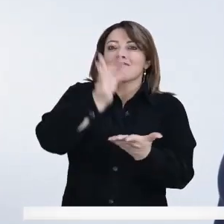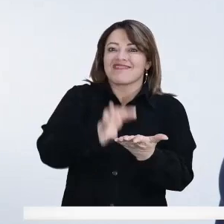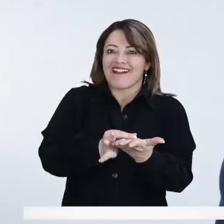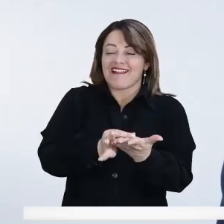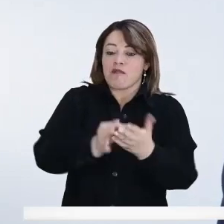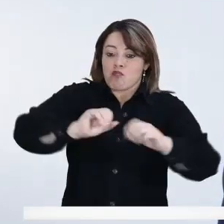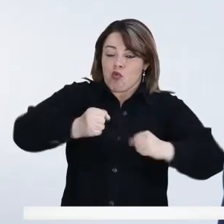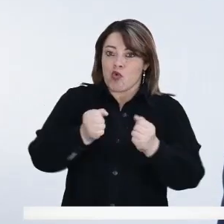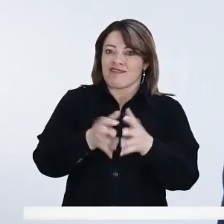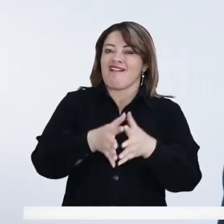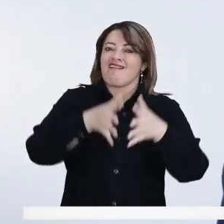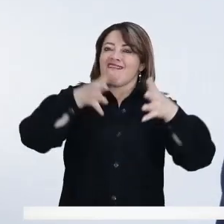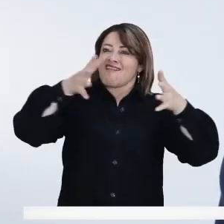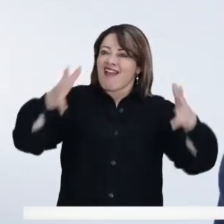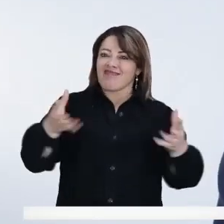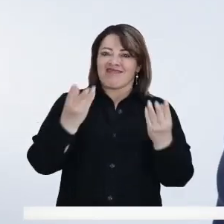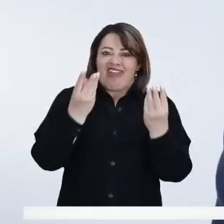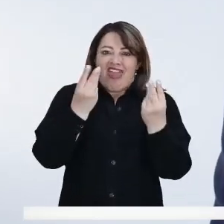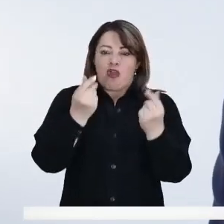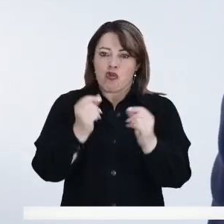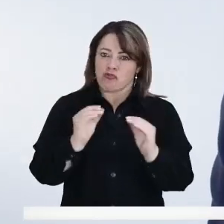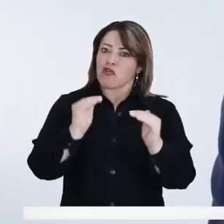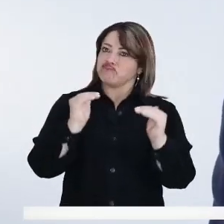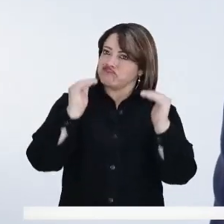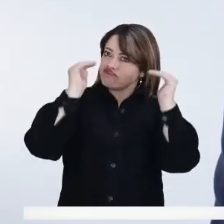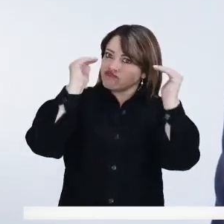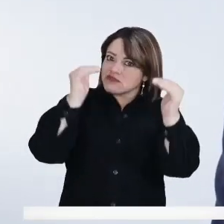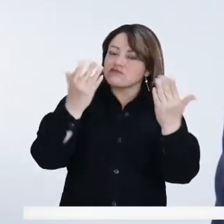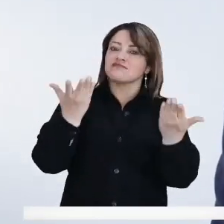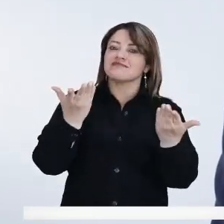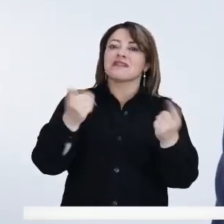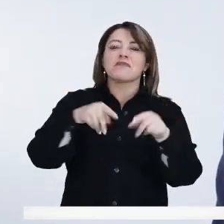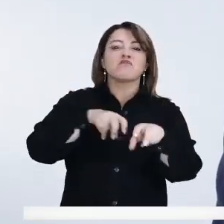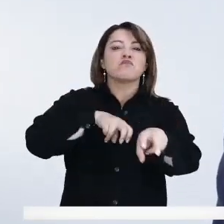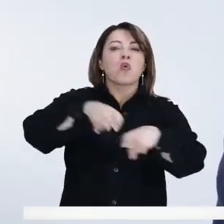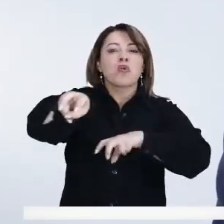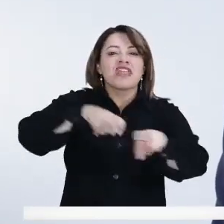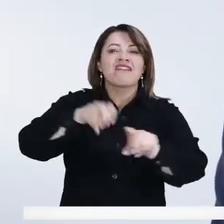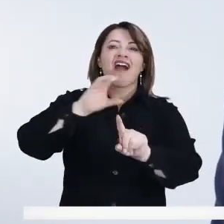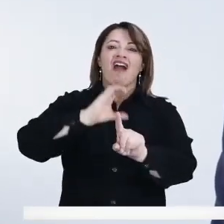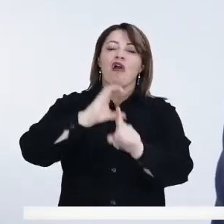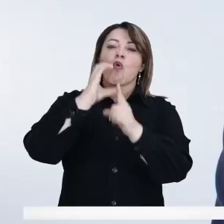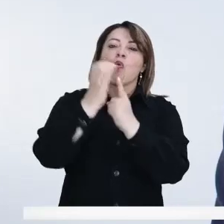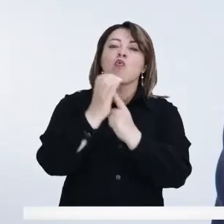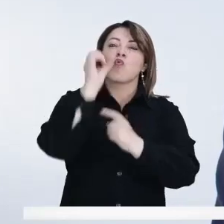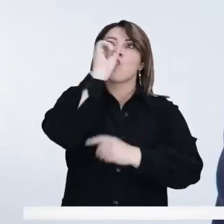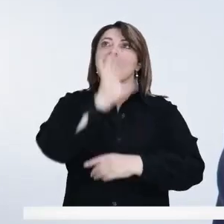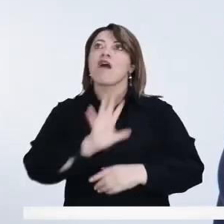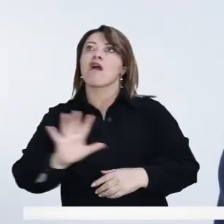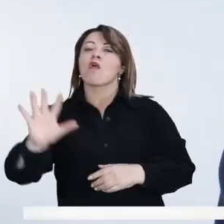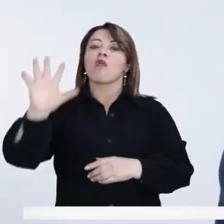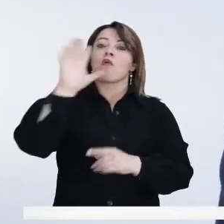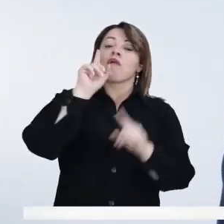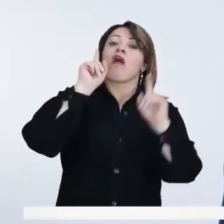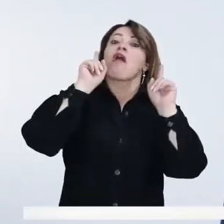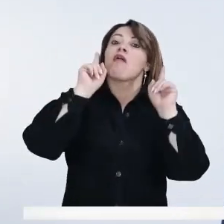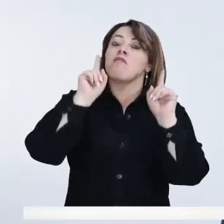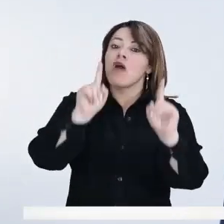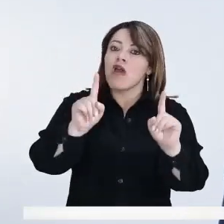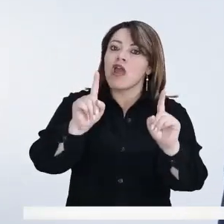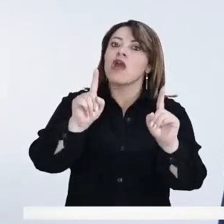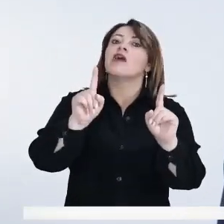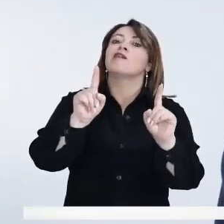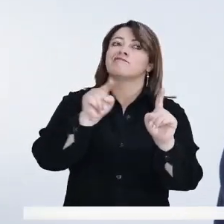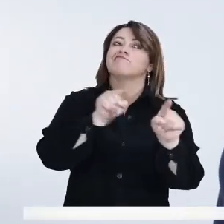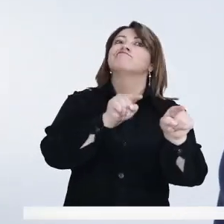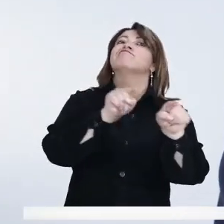económico, el tamaño, la movilidad, la cultura del país. Y sin embargo,